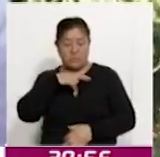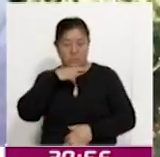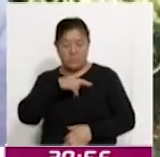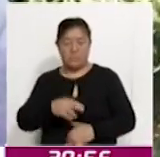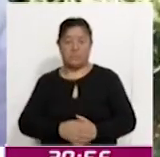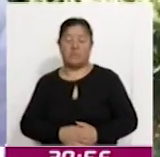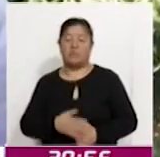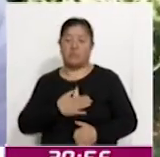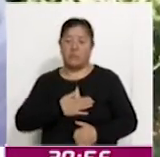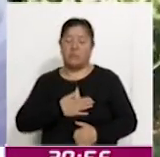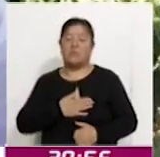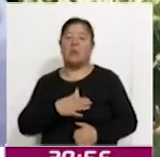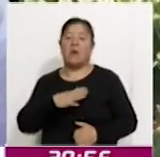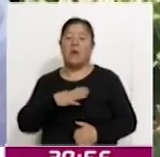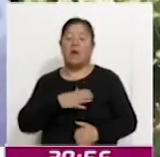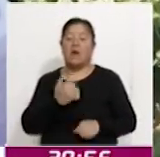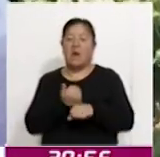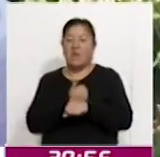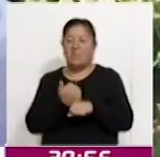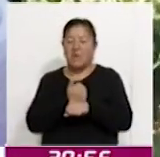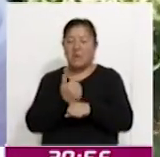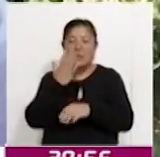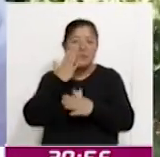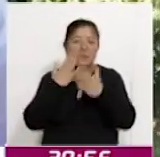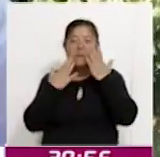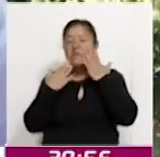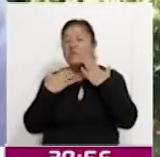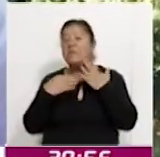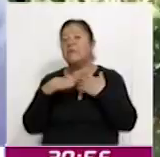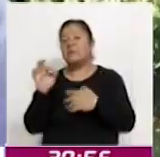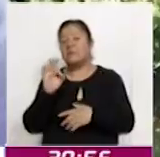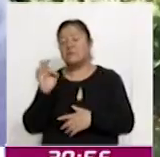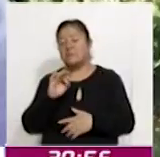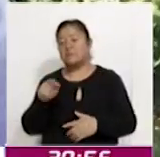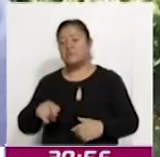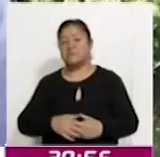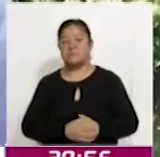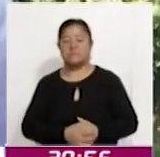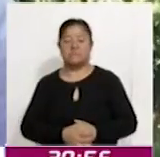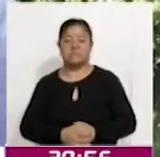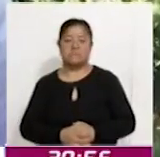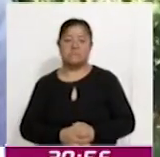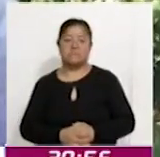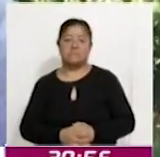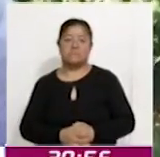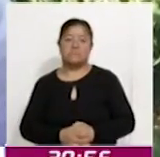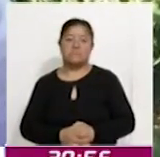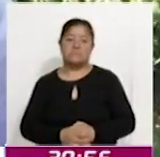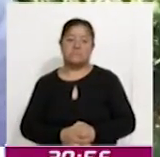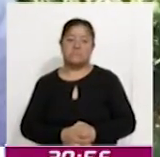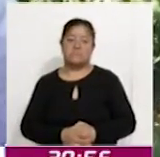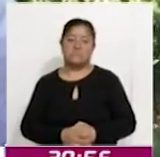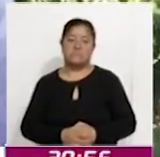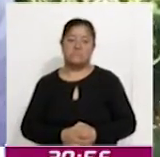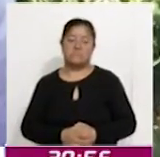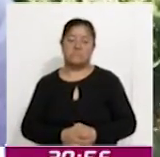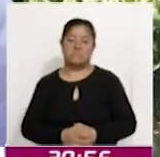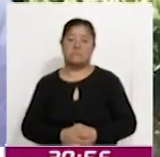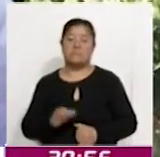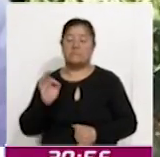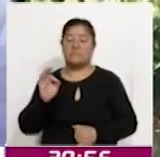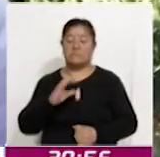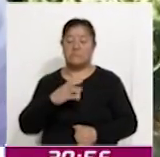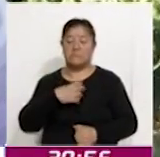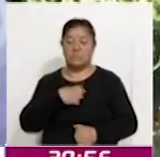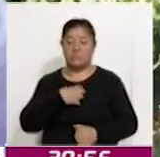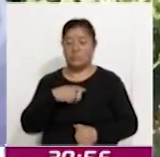tengo alguna situación de ictericia, a lo mejor la cuestión fecal